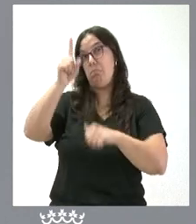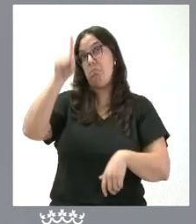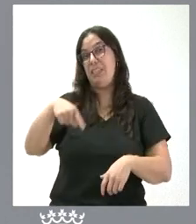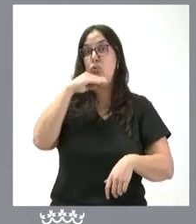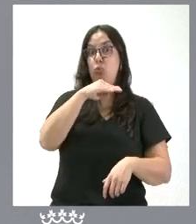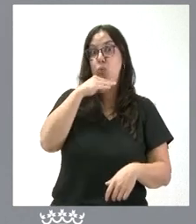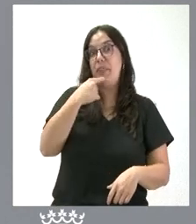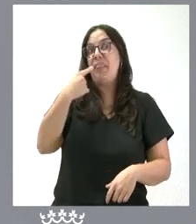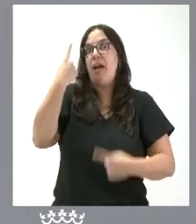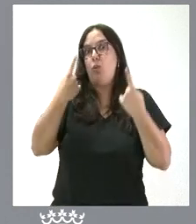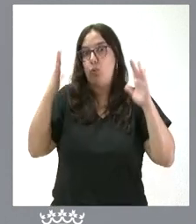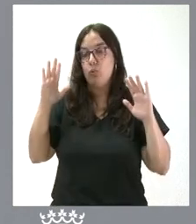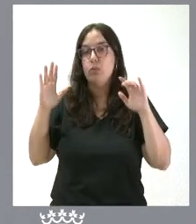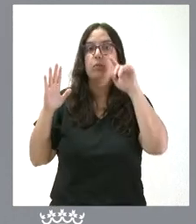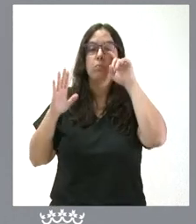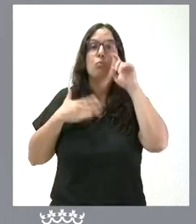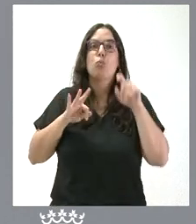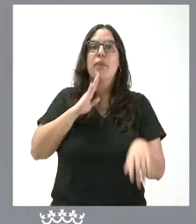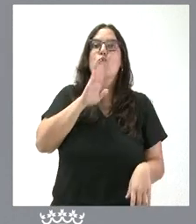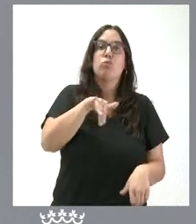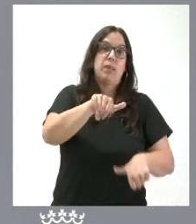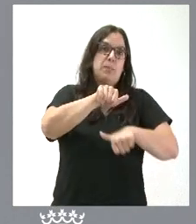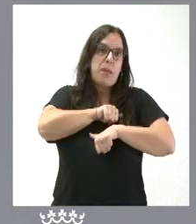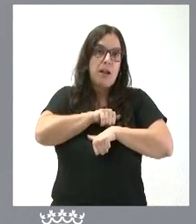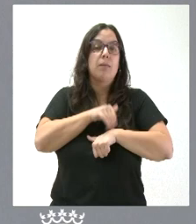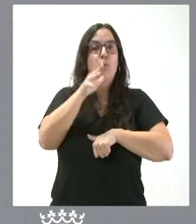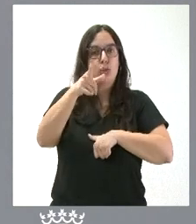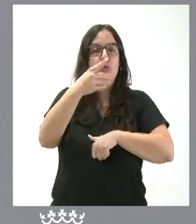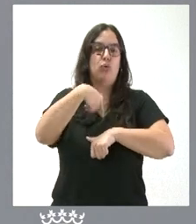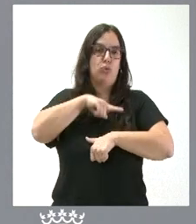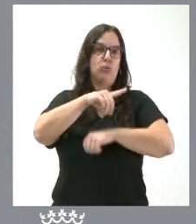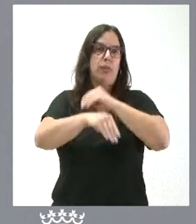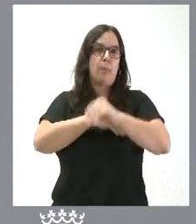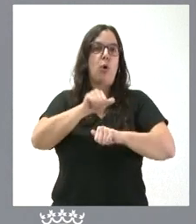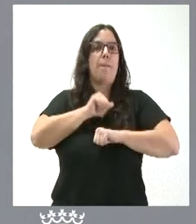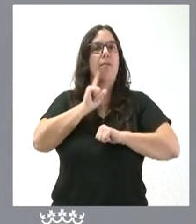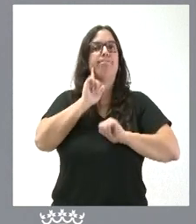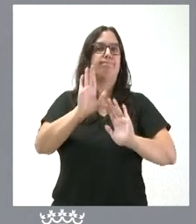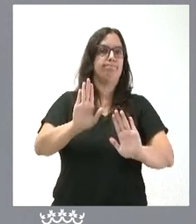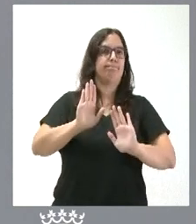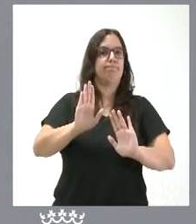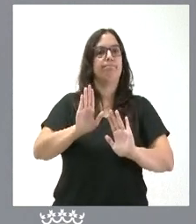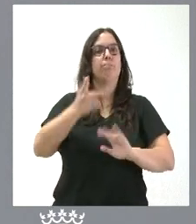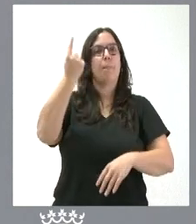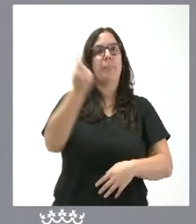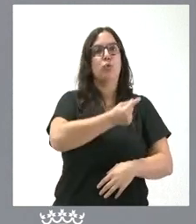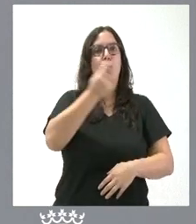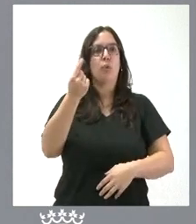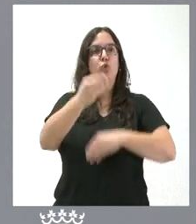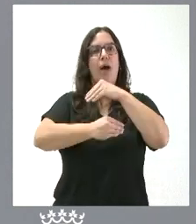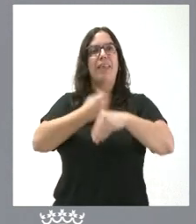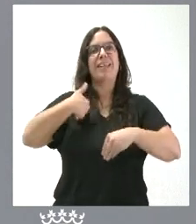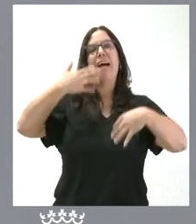octubre, pues podría ser oportuno esperar. Eso es lo que estamos haciendo nosotros. Nos parece más oportuno tener un presupuesto realista